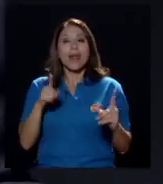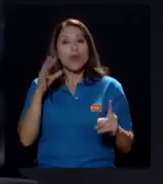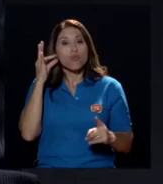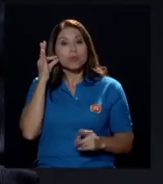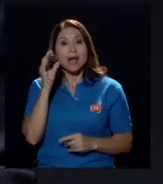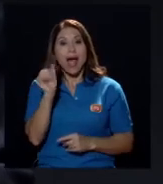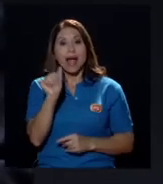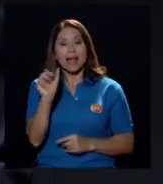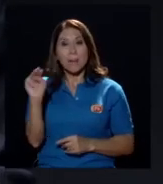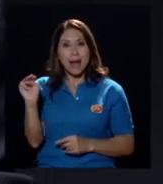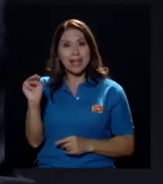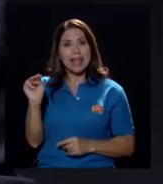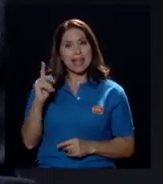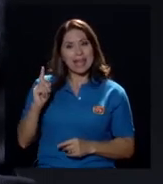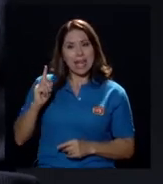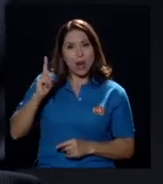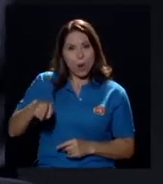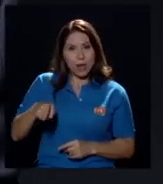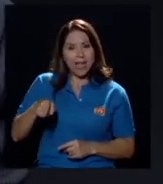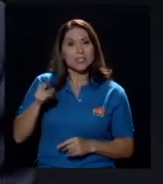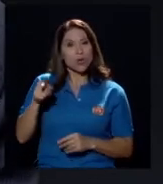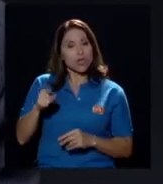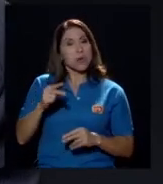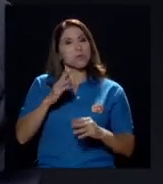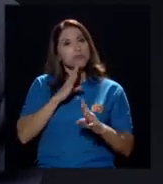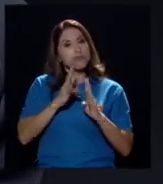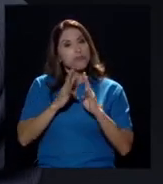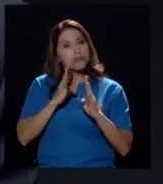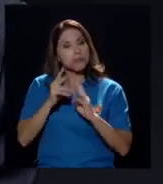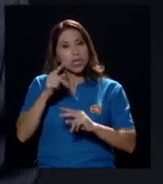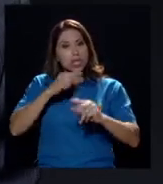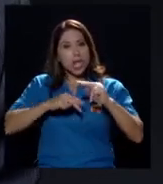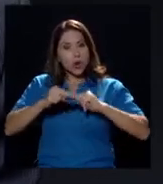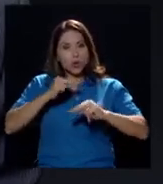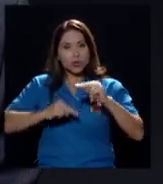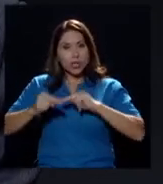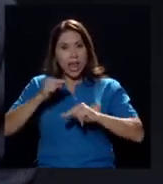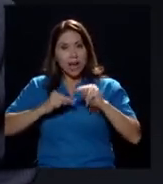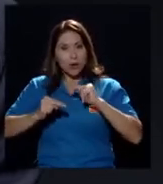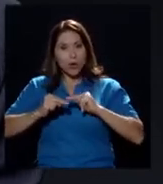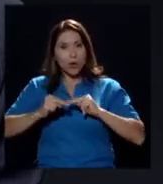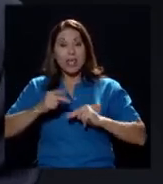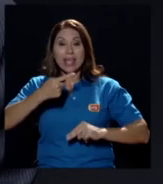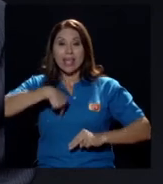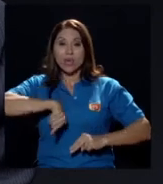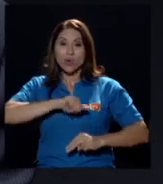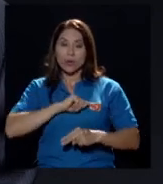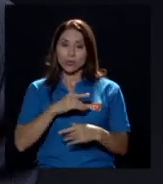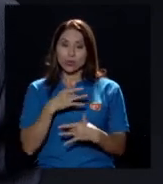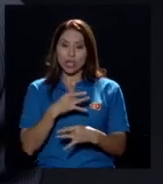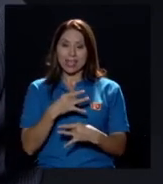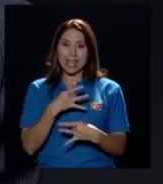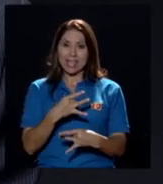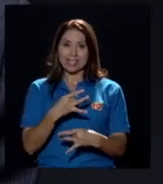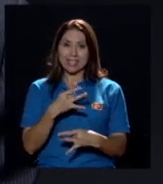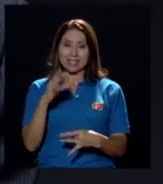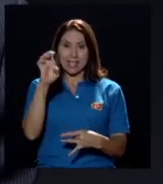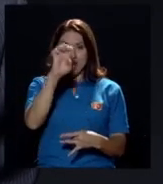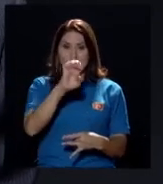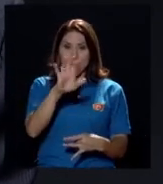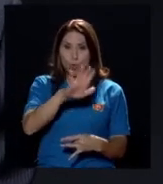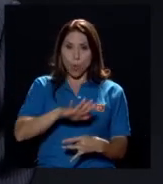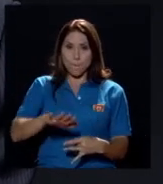la obligación negociarlo y nuestros intereses europeos pero también de